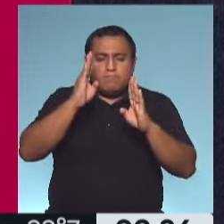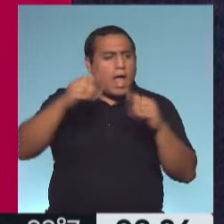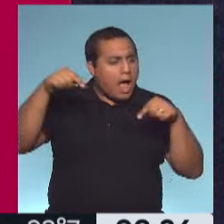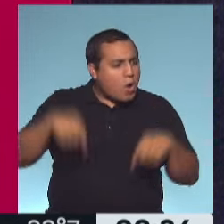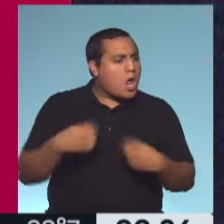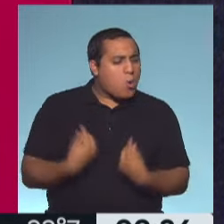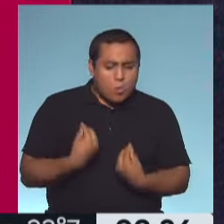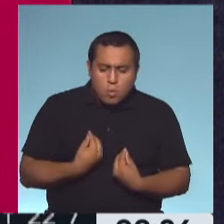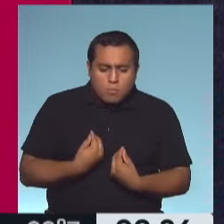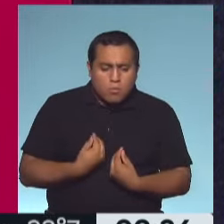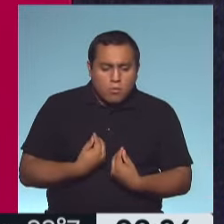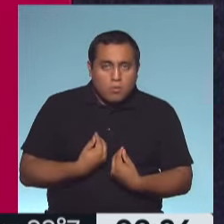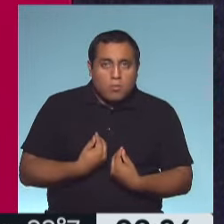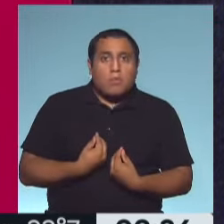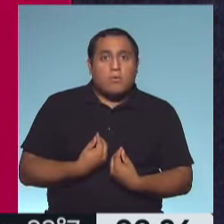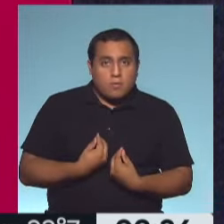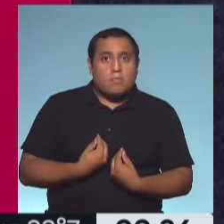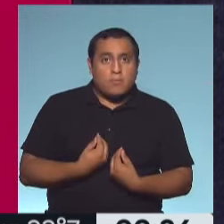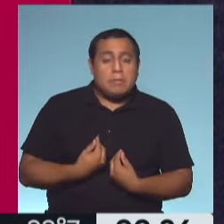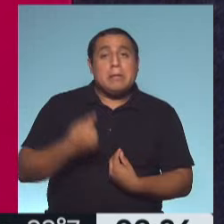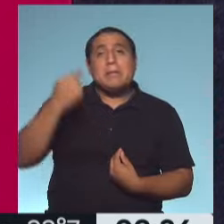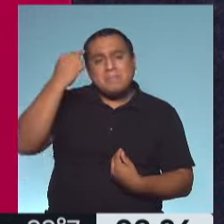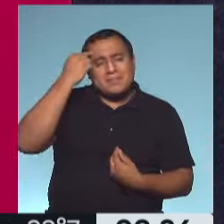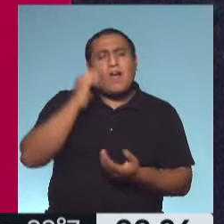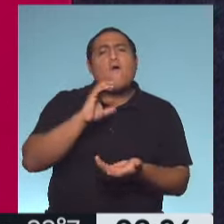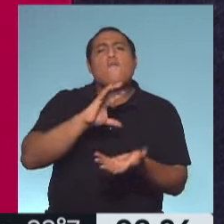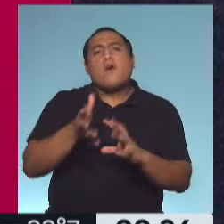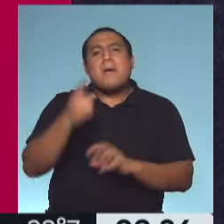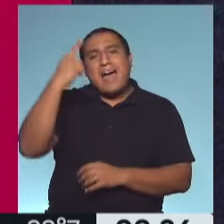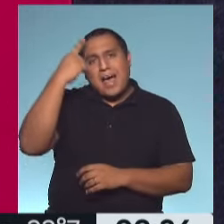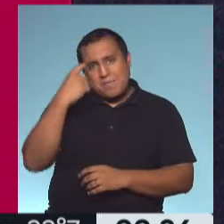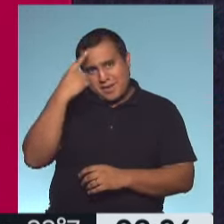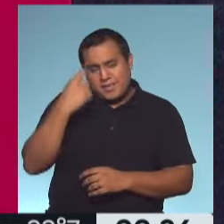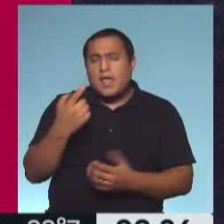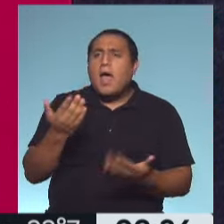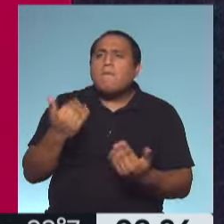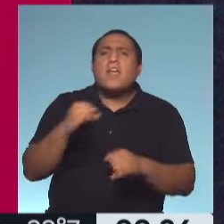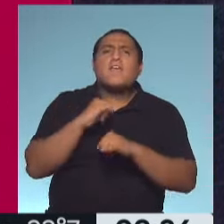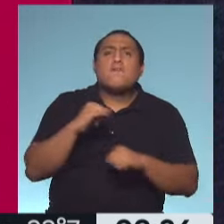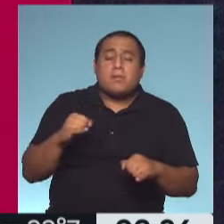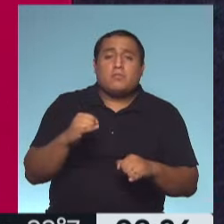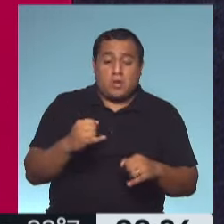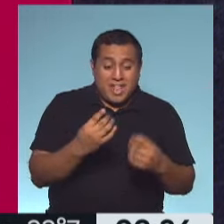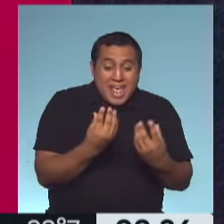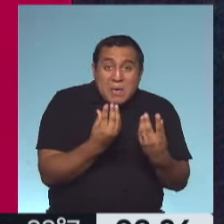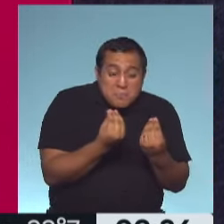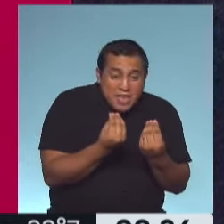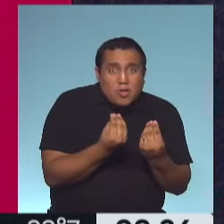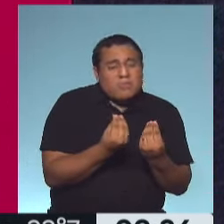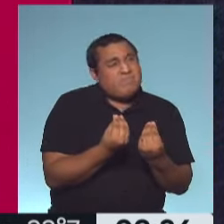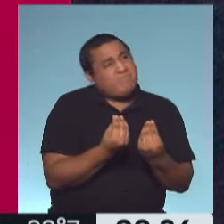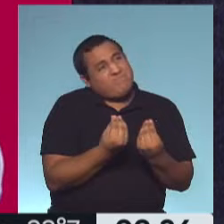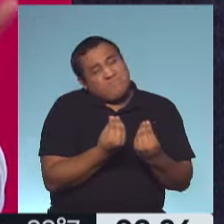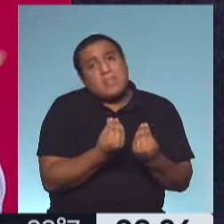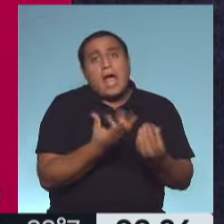Yo creo que fundamentalmente tenemos que hacer aprendizajes. Informarnos mejor. El miedo no es un buen aliado ni para el